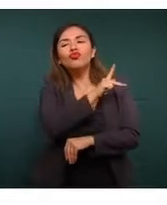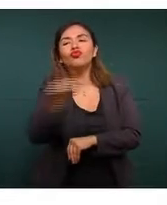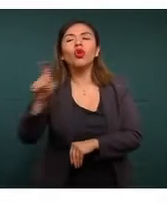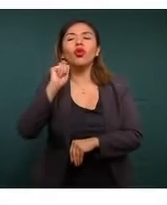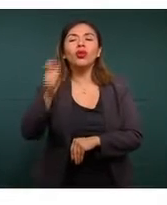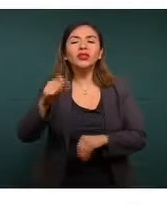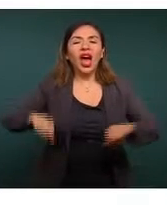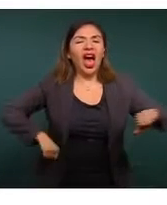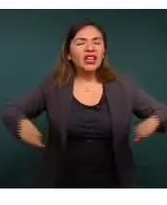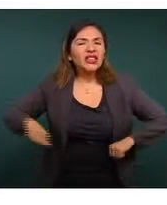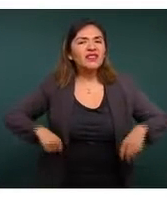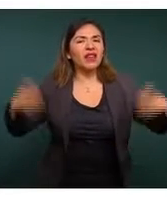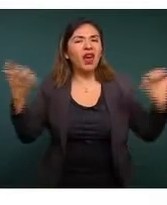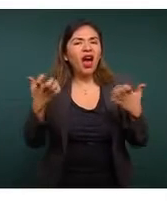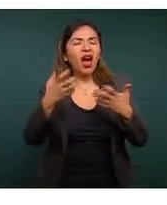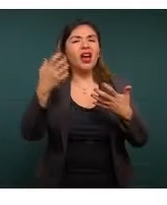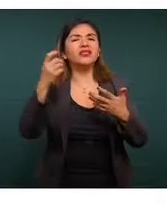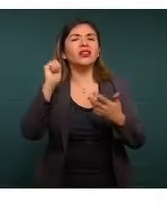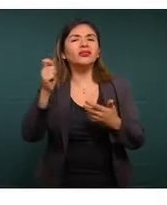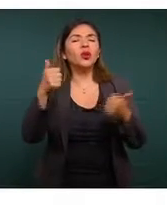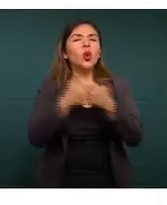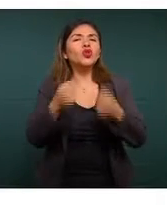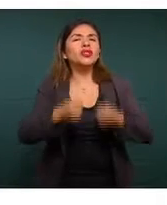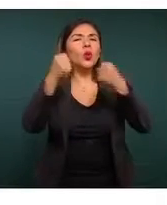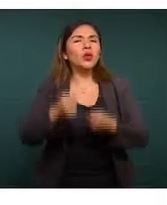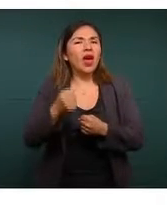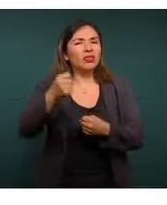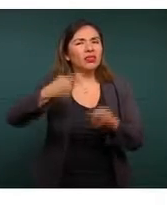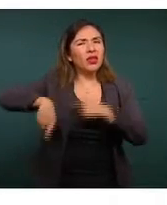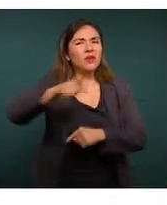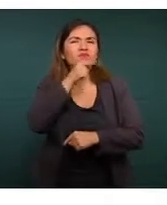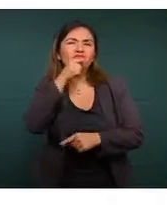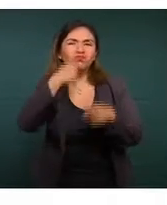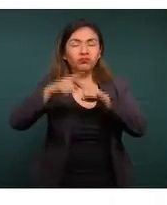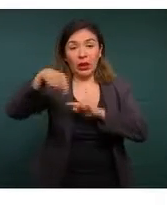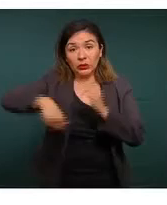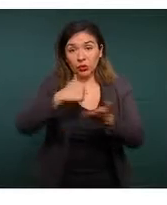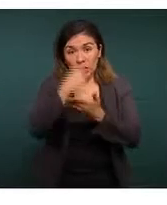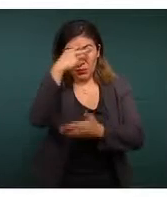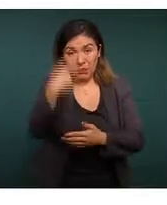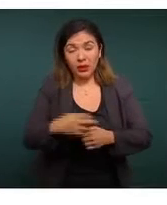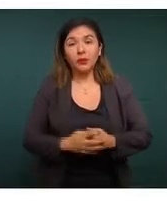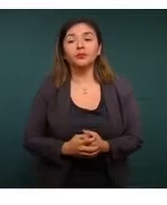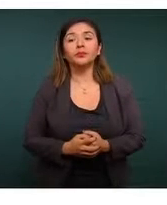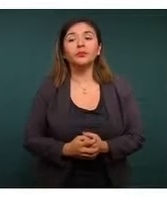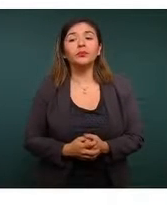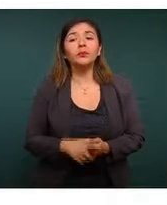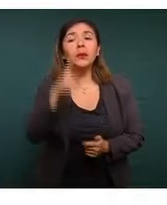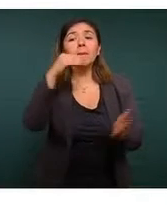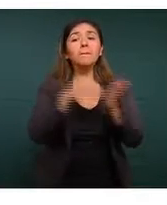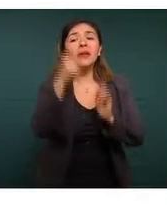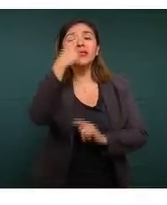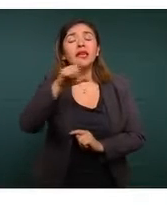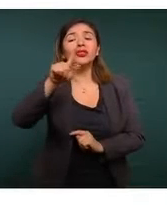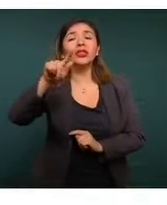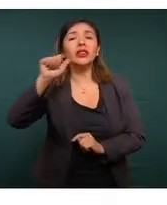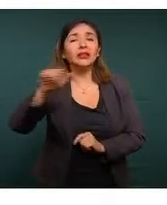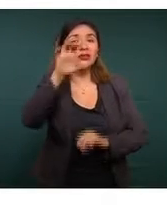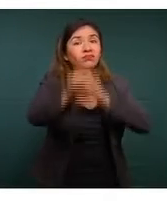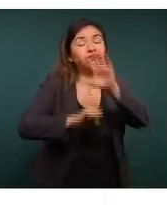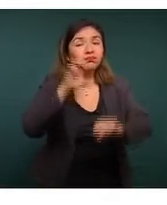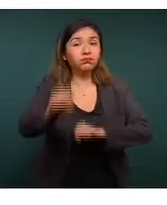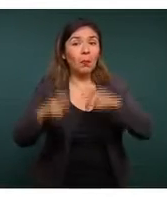la actividad que ha realizado la seguridad pública en la Ciudad de México. 1.176 detenidos,